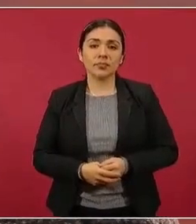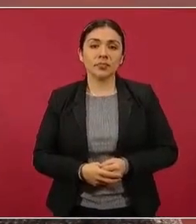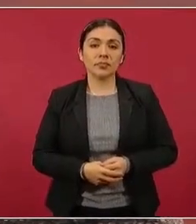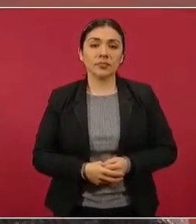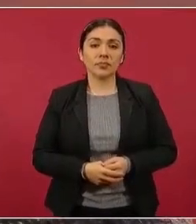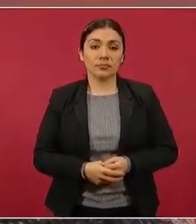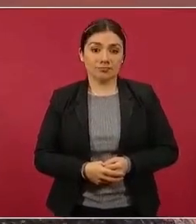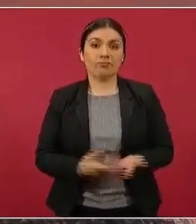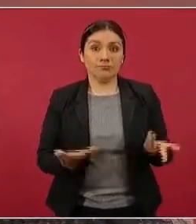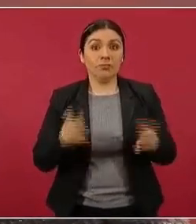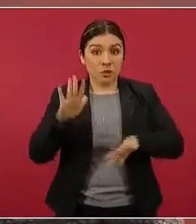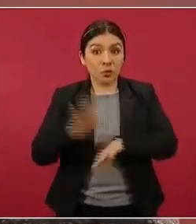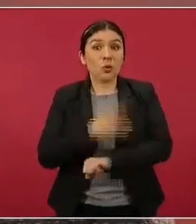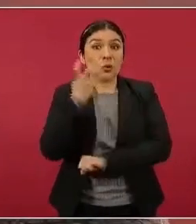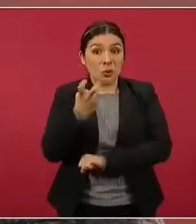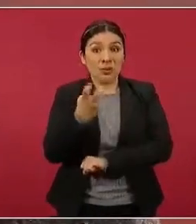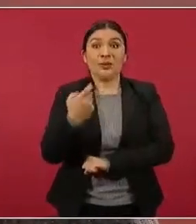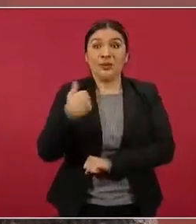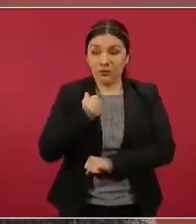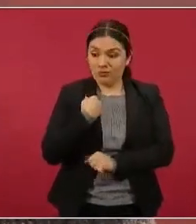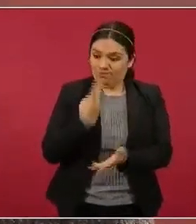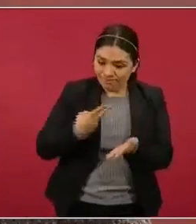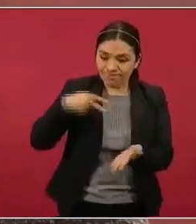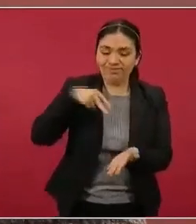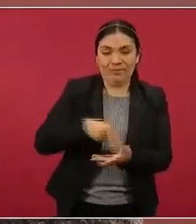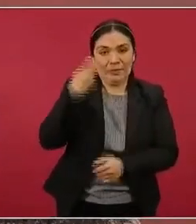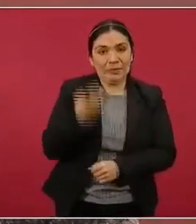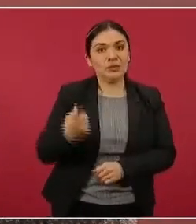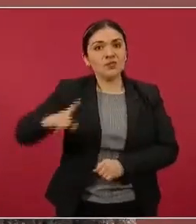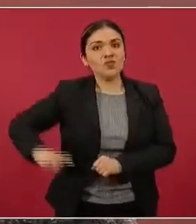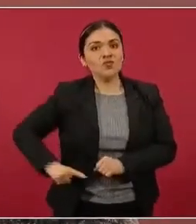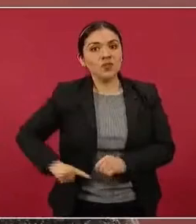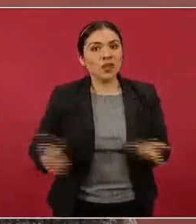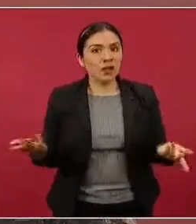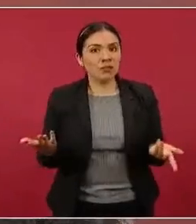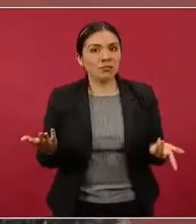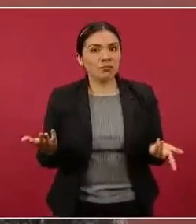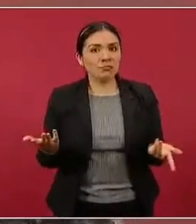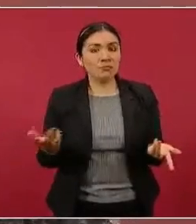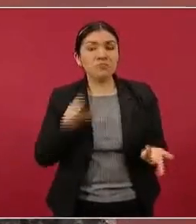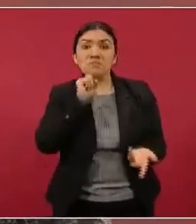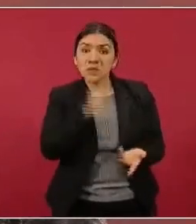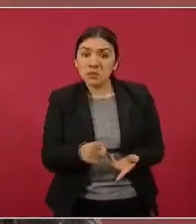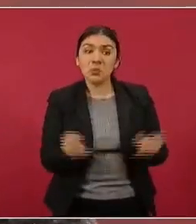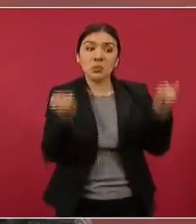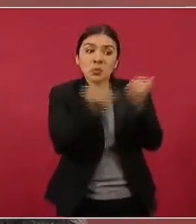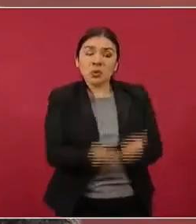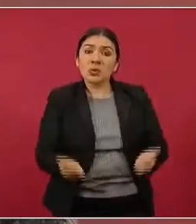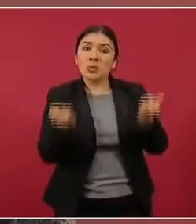Si por eso llegamos aquí, no es más de lo mismo.